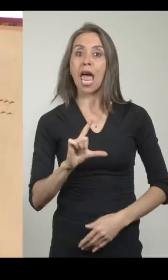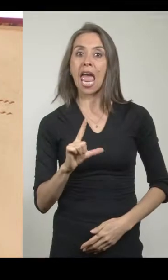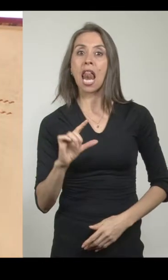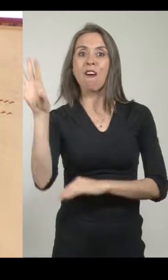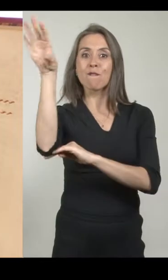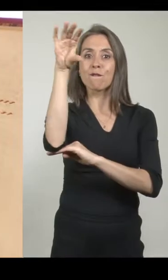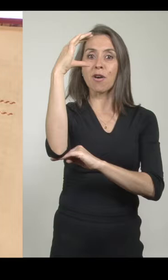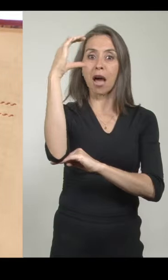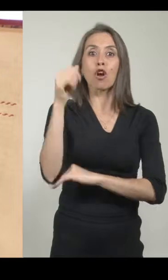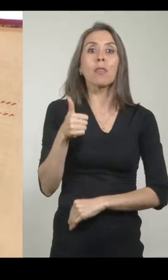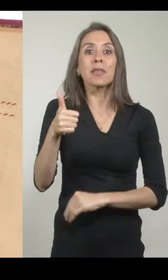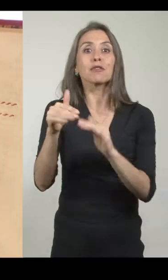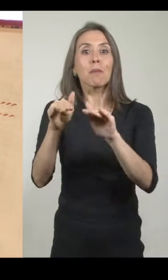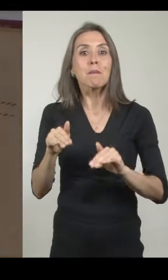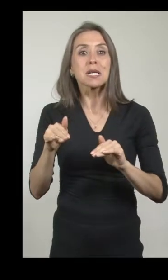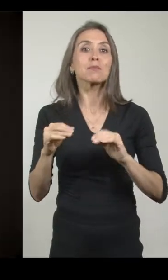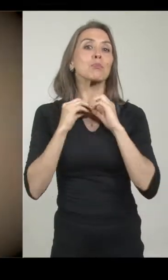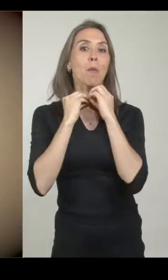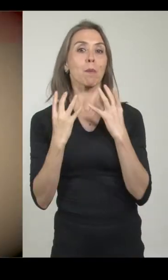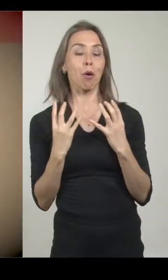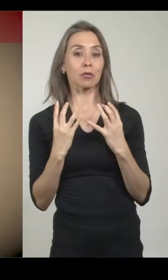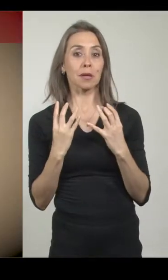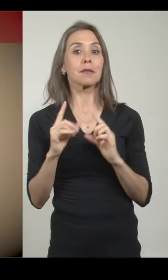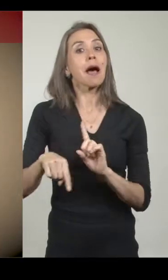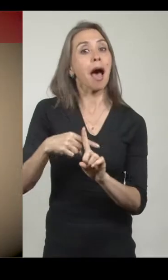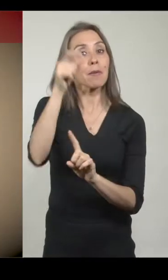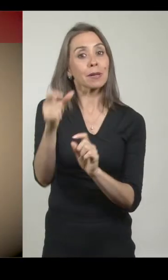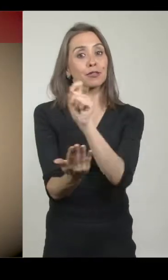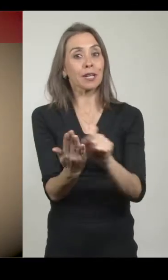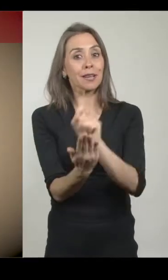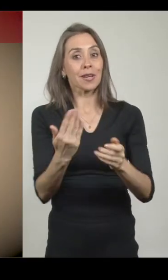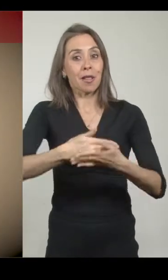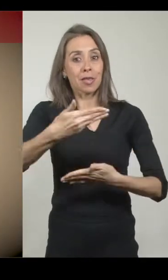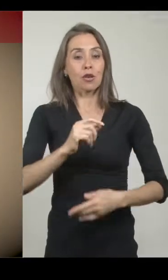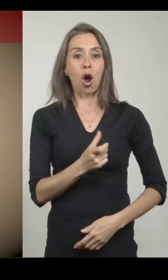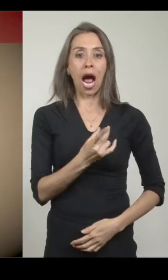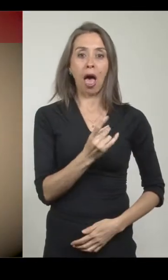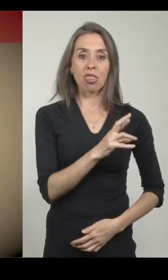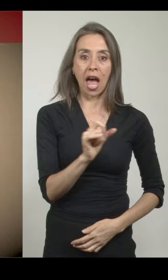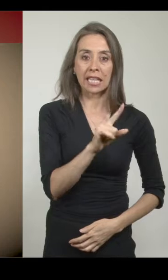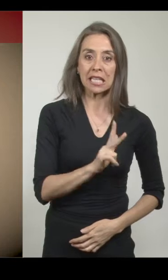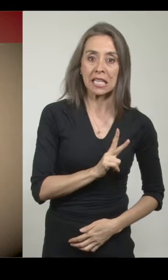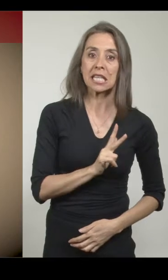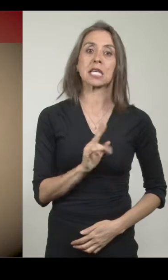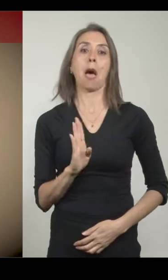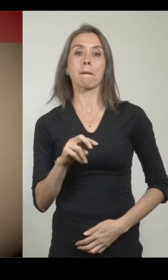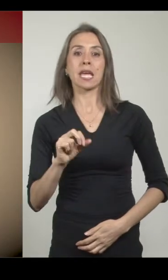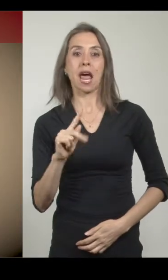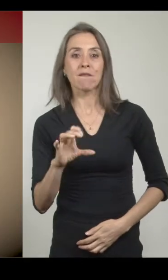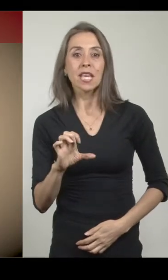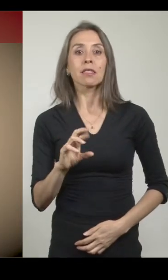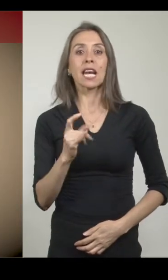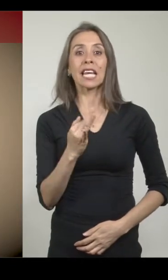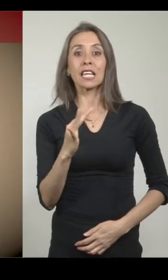El Farol, dirigido por el mismo Portales. Además, sus redactores Manuel José Gandarillas, Diego José Benavente